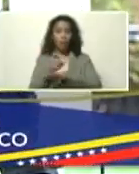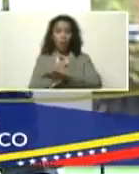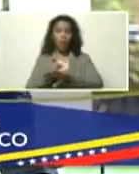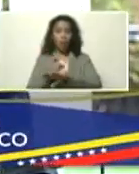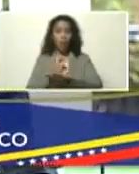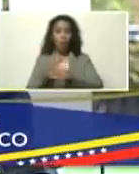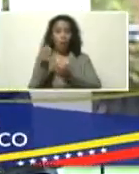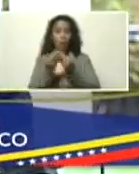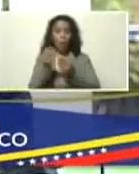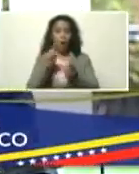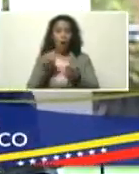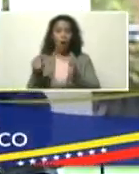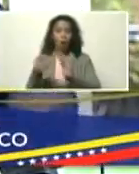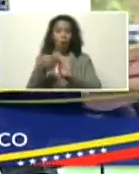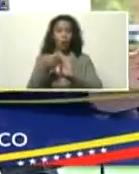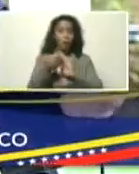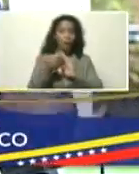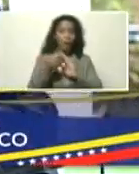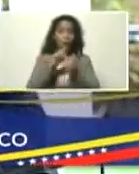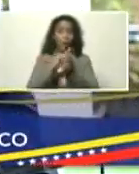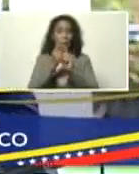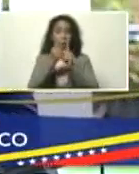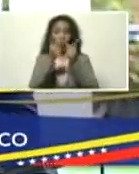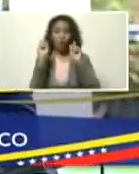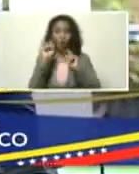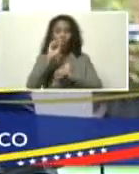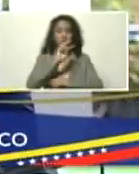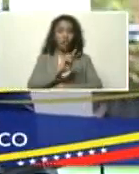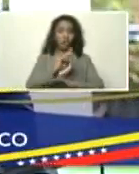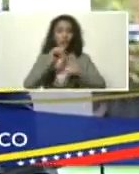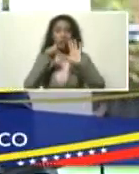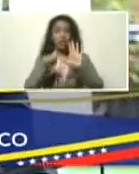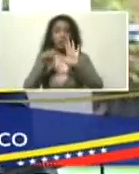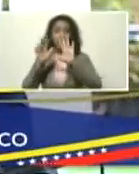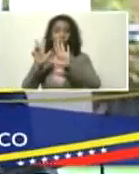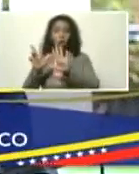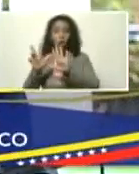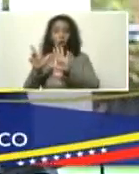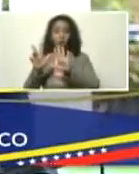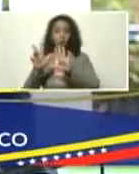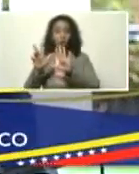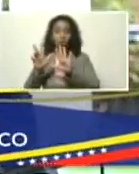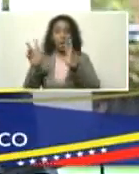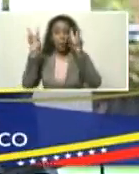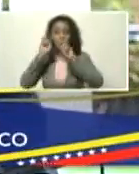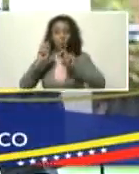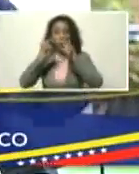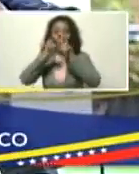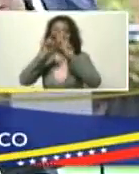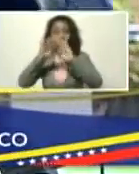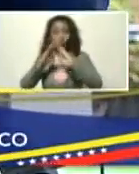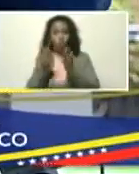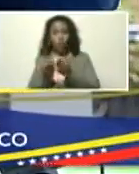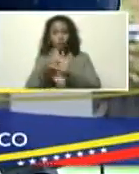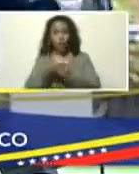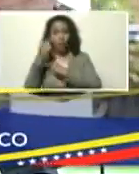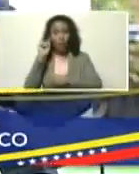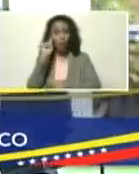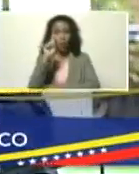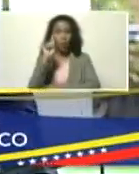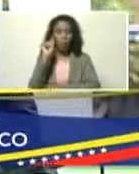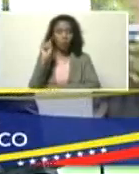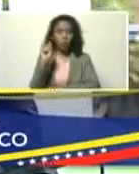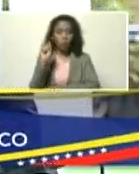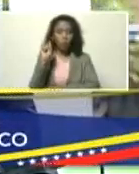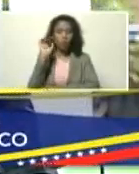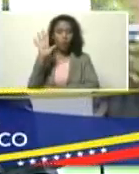contra el cambio climático conformado por 268 investigadores a nivel mundial, hablaba de un periodo de no retorno, que el 1.5 grados